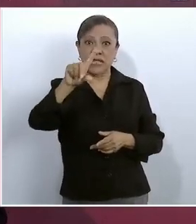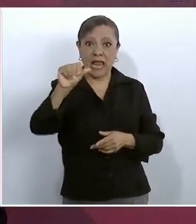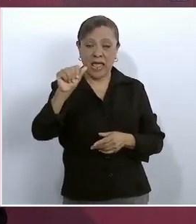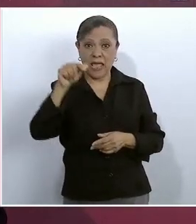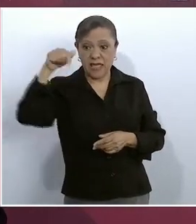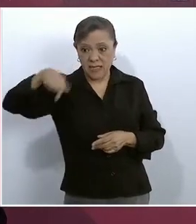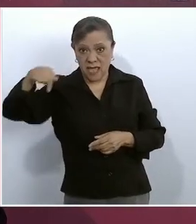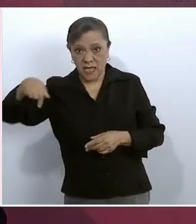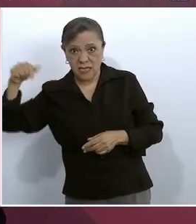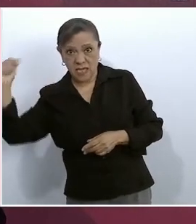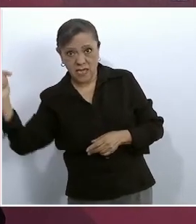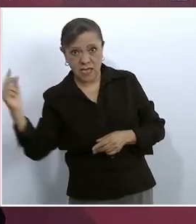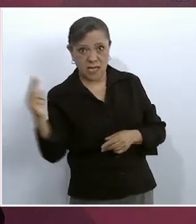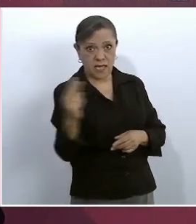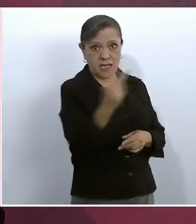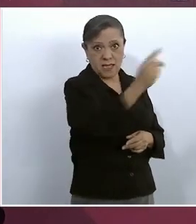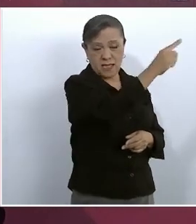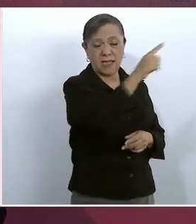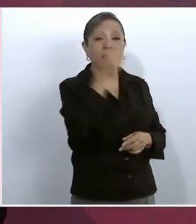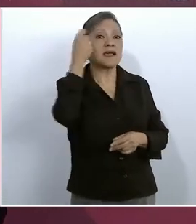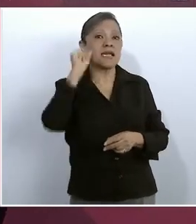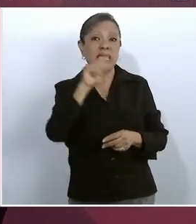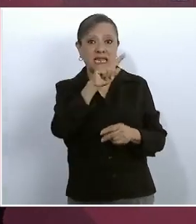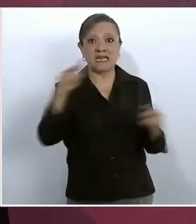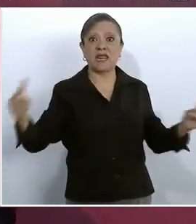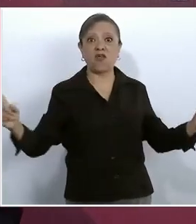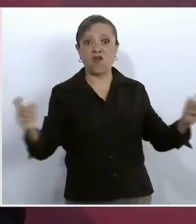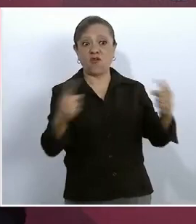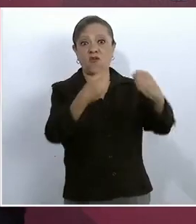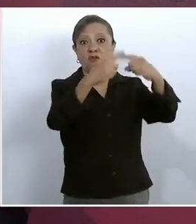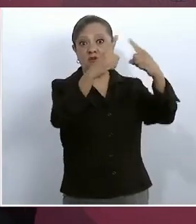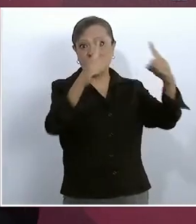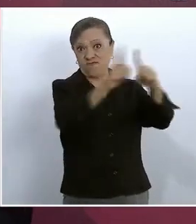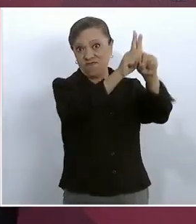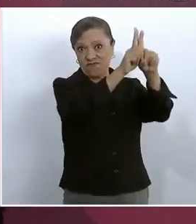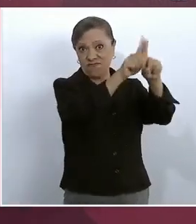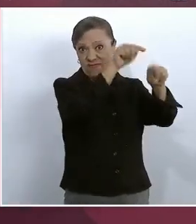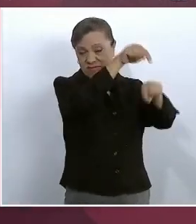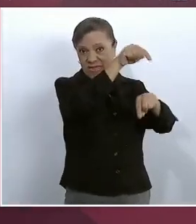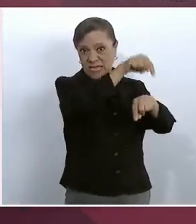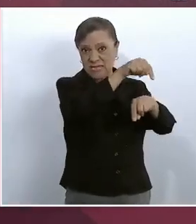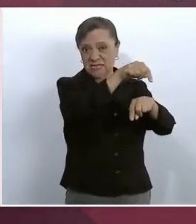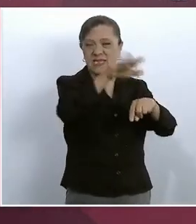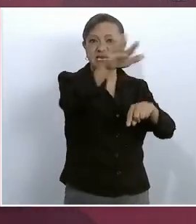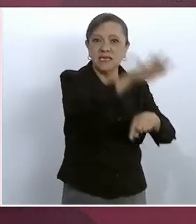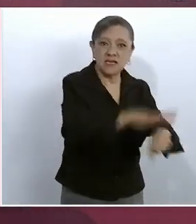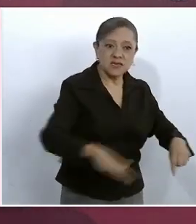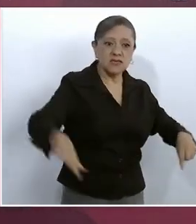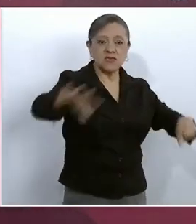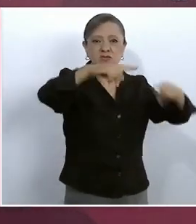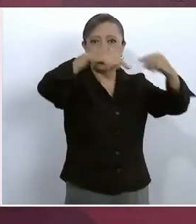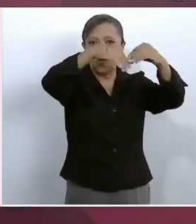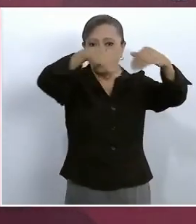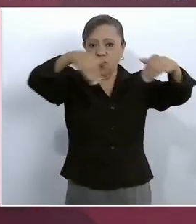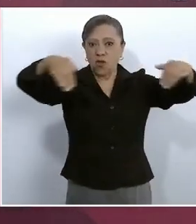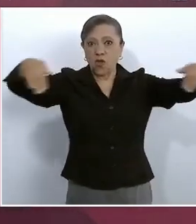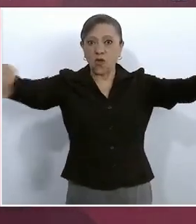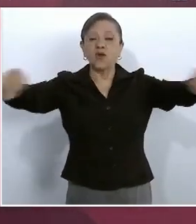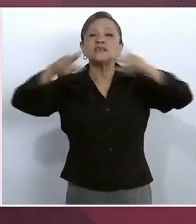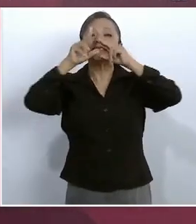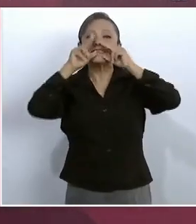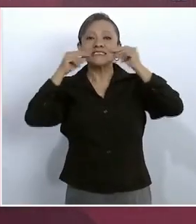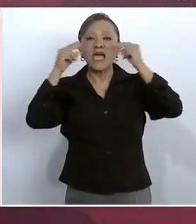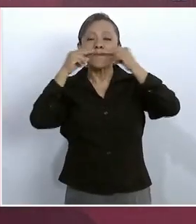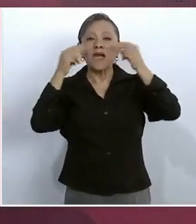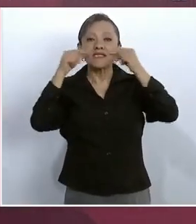límites con Guerrero, la montaña, era toda la franja zapatista